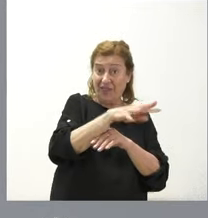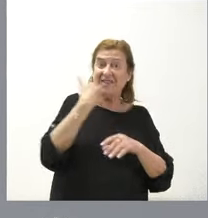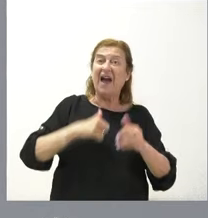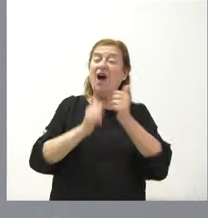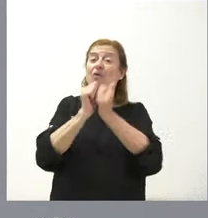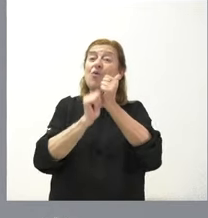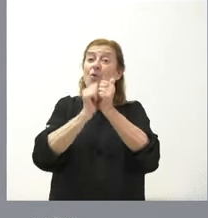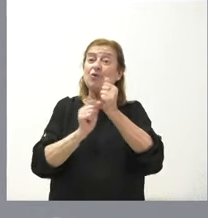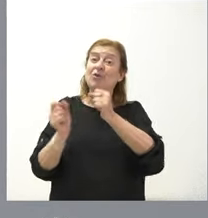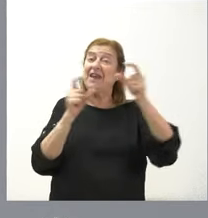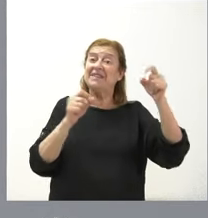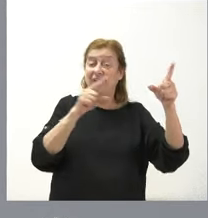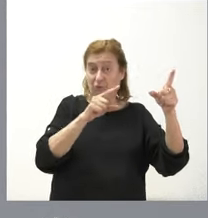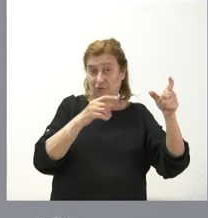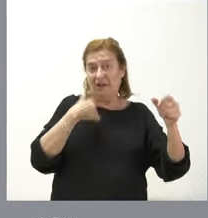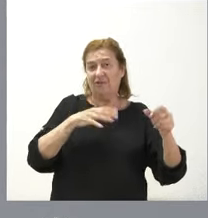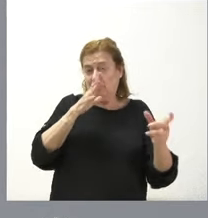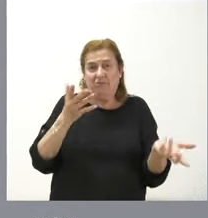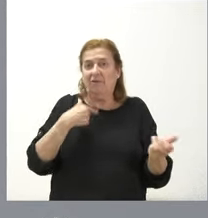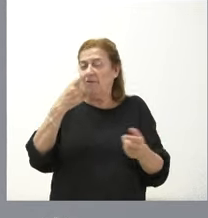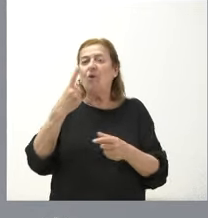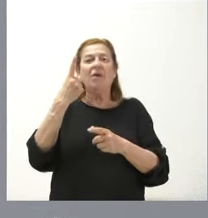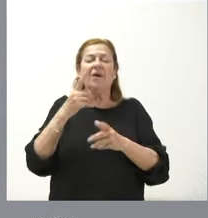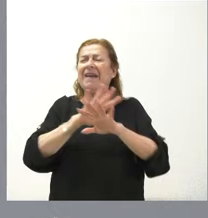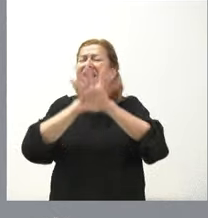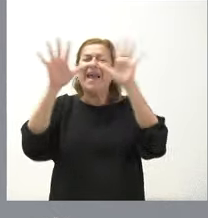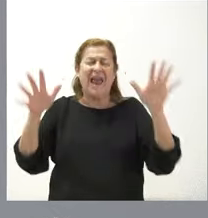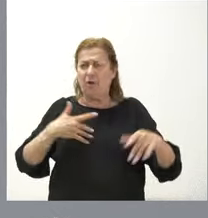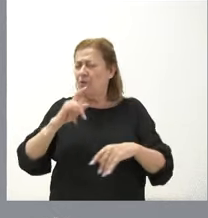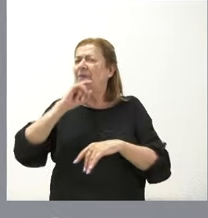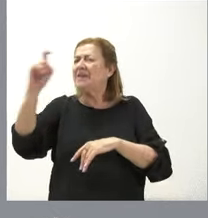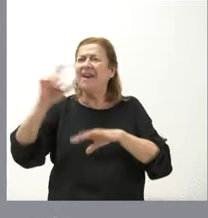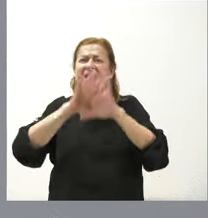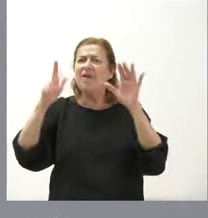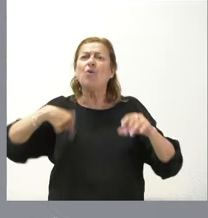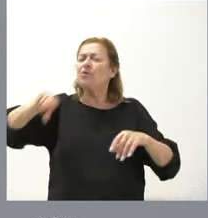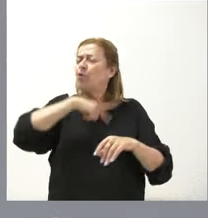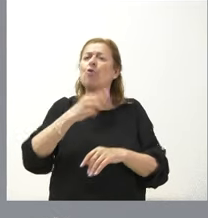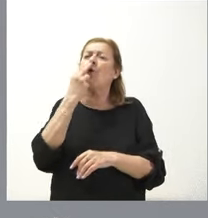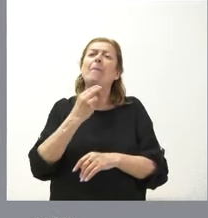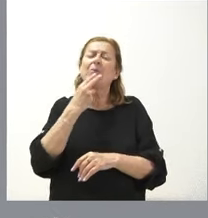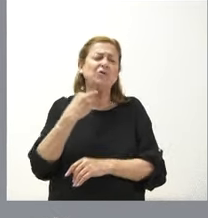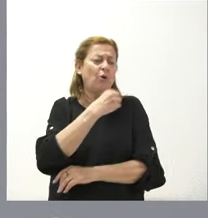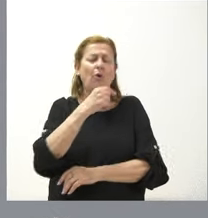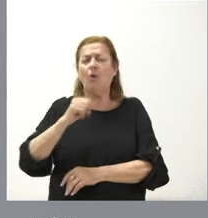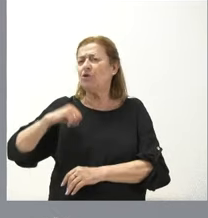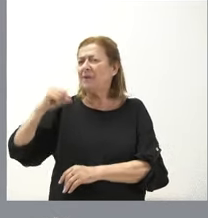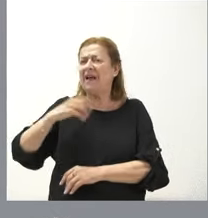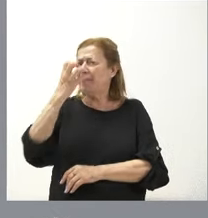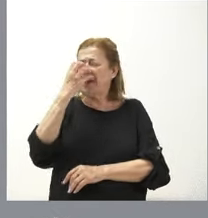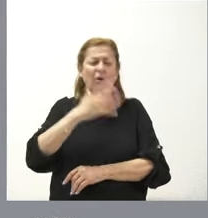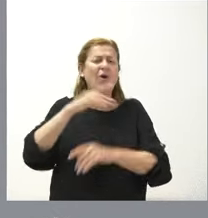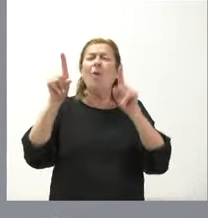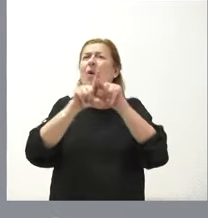concurso de traslados y, por tanto, desde aquí dar un mensaje muy claro y muy concreto de nuestro compromiso con el hospital de Medina del Campo. En absoluto se